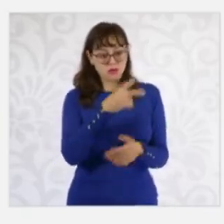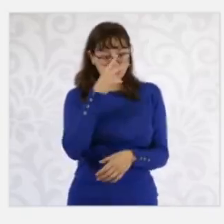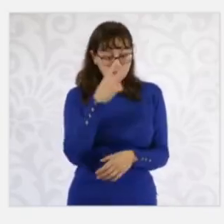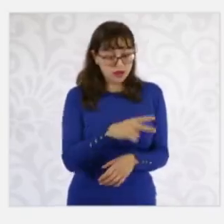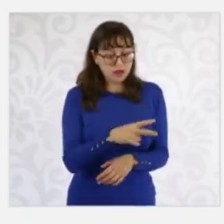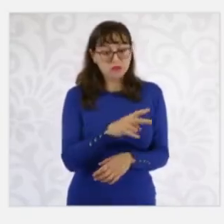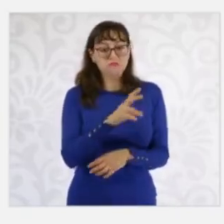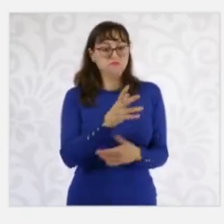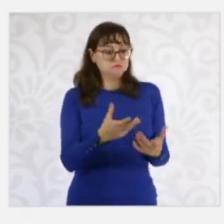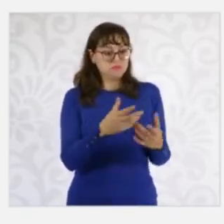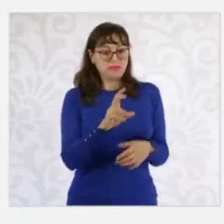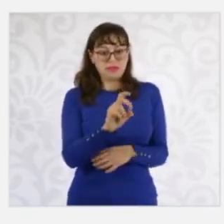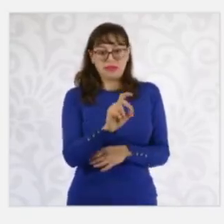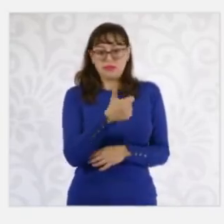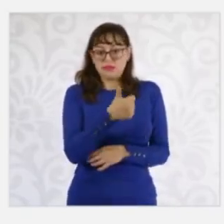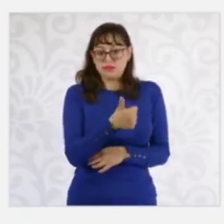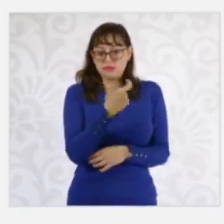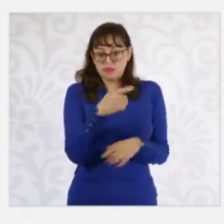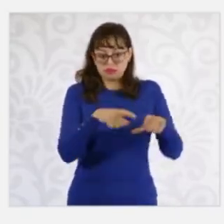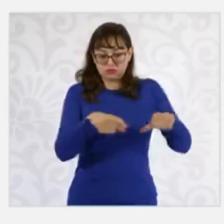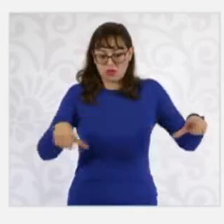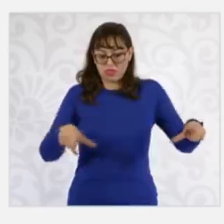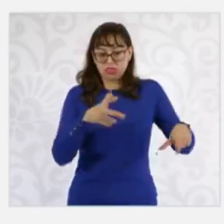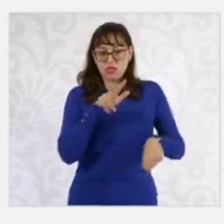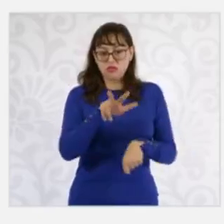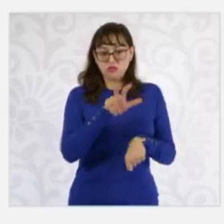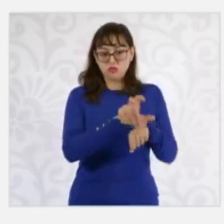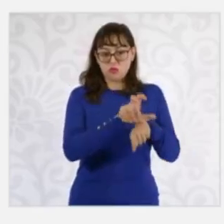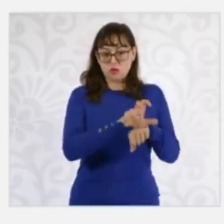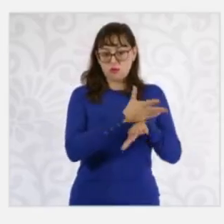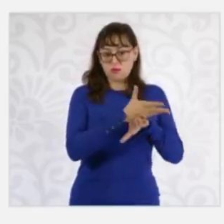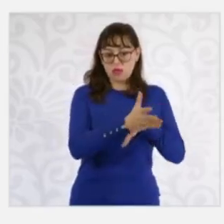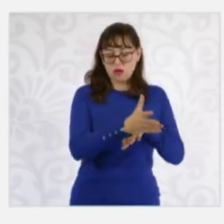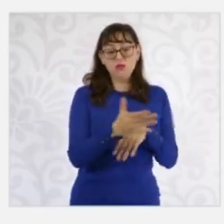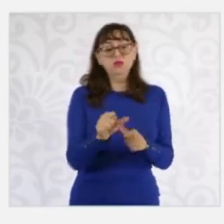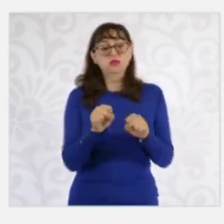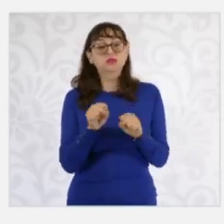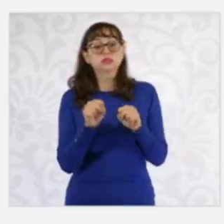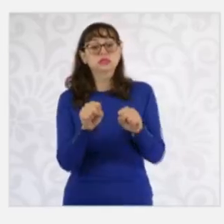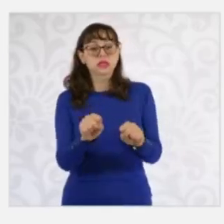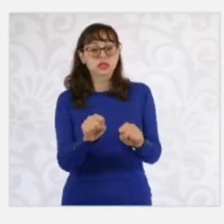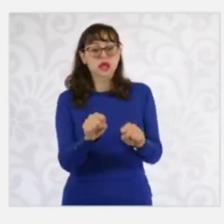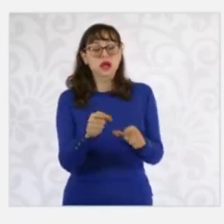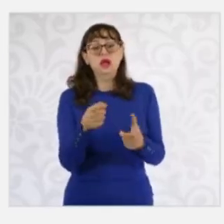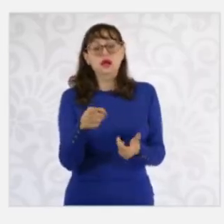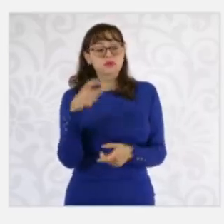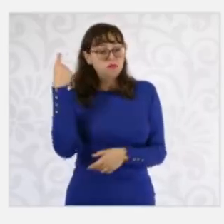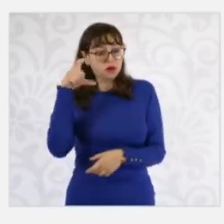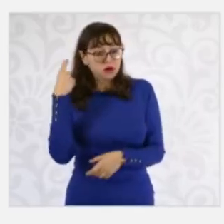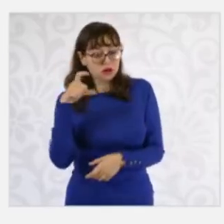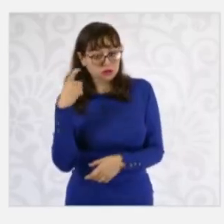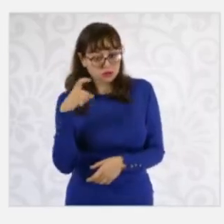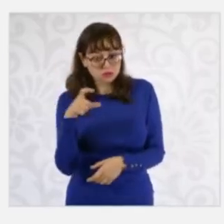con 36 pesos por el paquete de 18 huevos blancos o el caso de Chedragui Sucursal Centro Sur en la Ciudad de Querétaro,